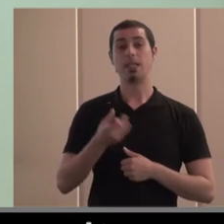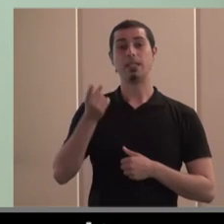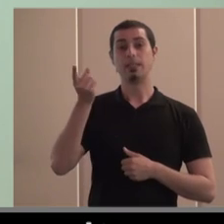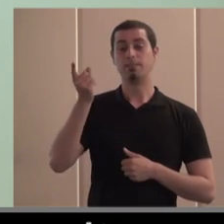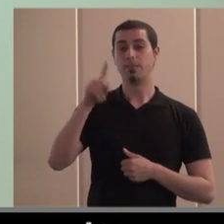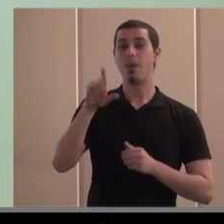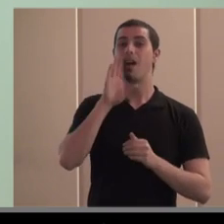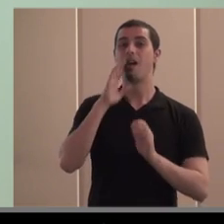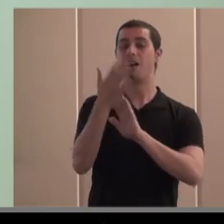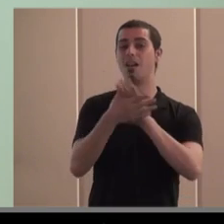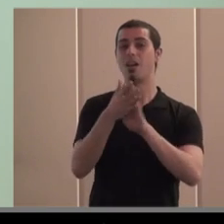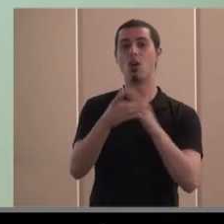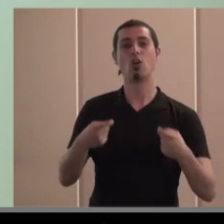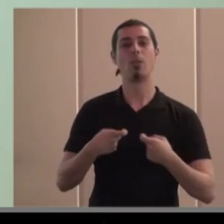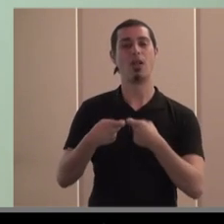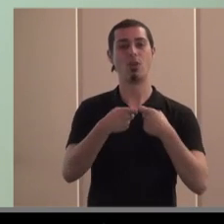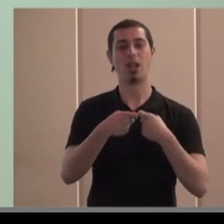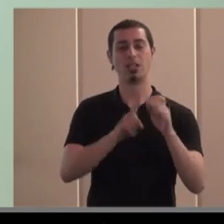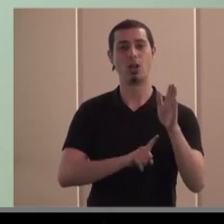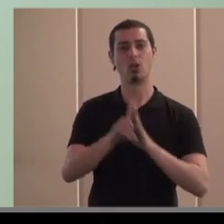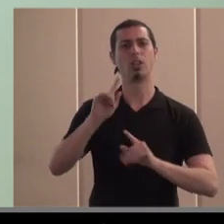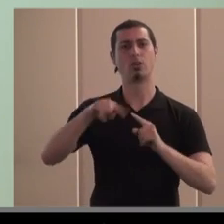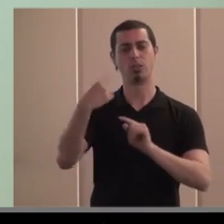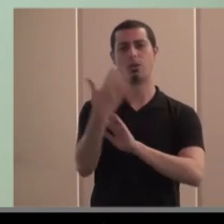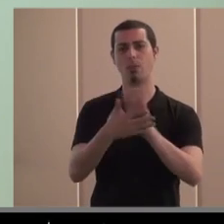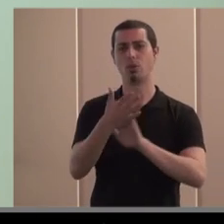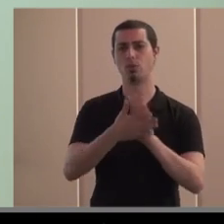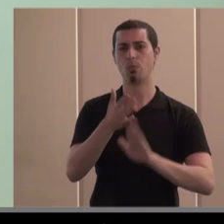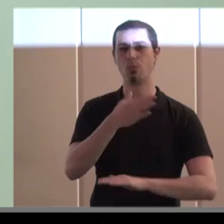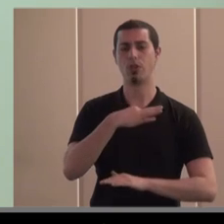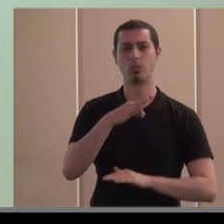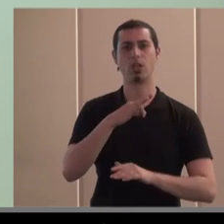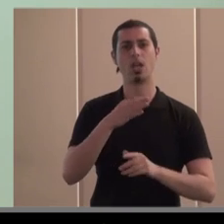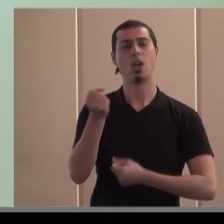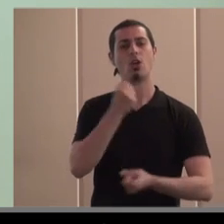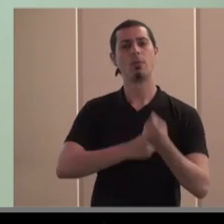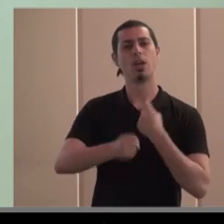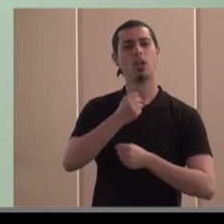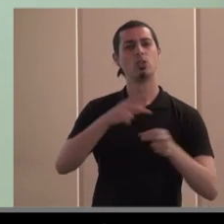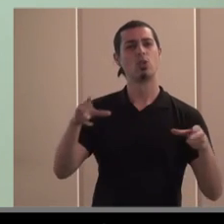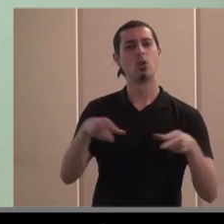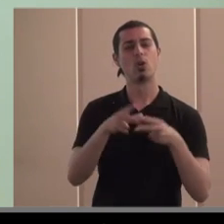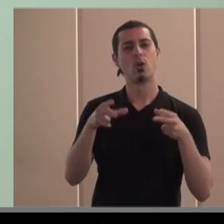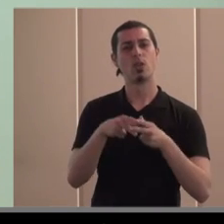toca algunos temas de cooperación al desarrollo que también podemos hablar largamente porque la economía social no sólo